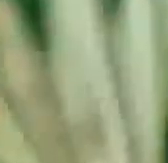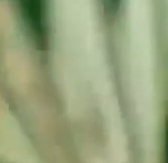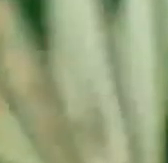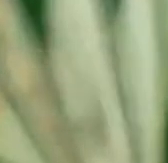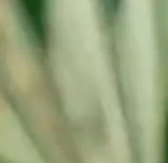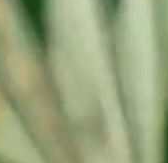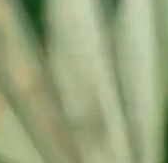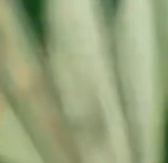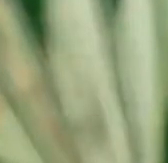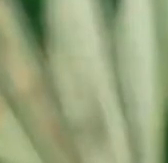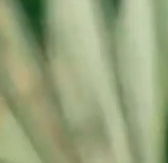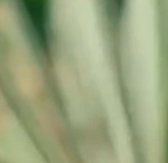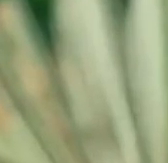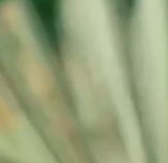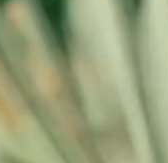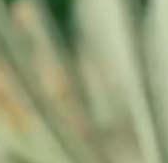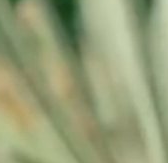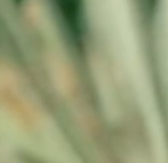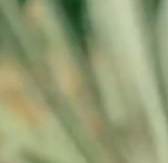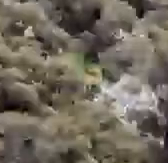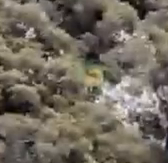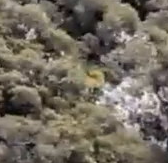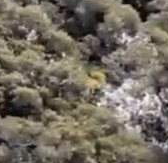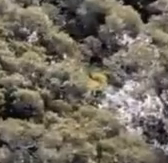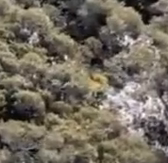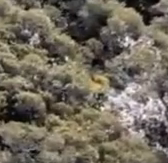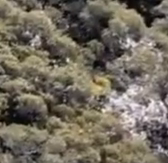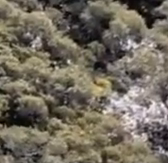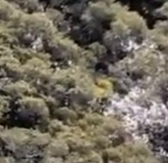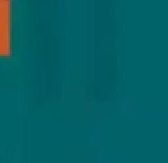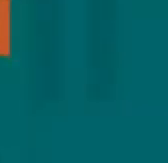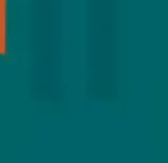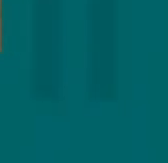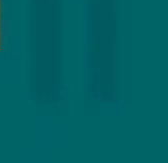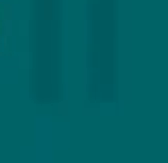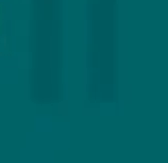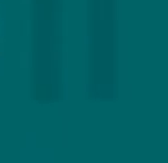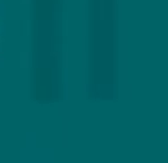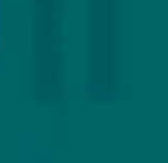acción. Es tiempo de las mujeres en el Partido Verde. Impulsemos el cambio.